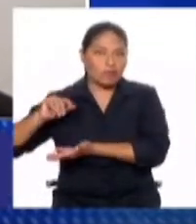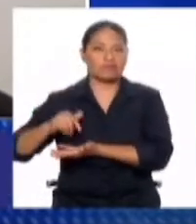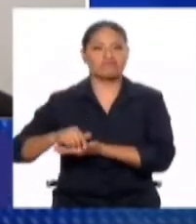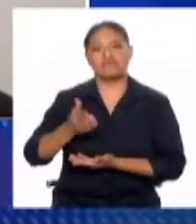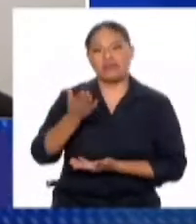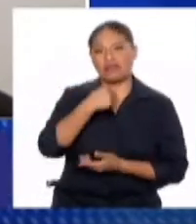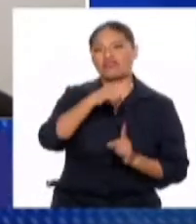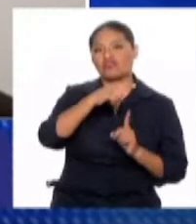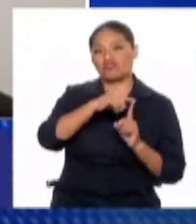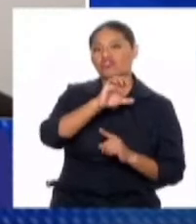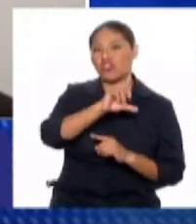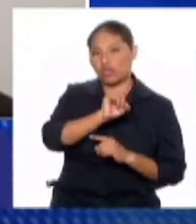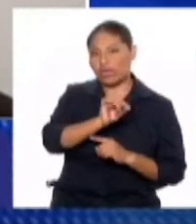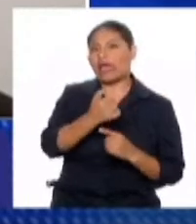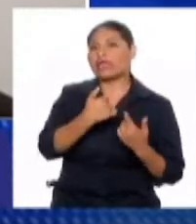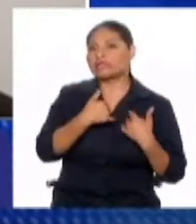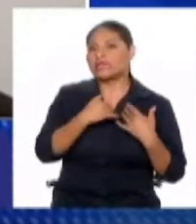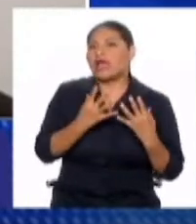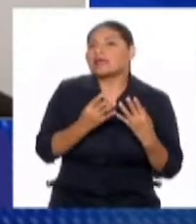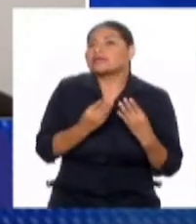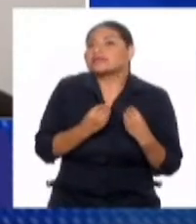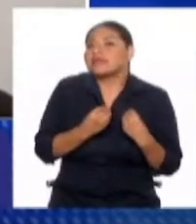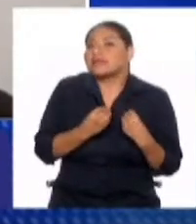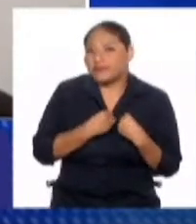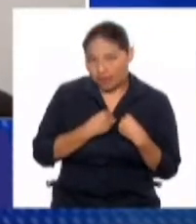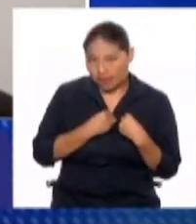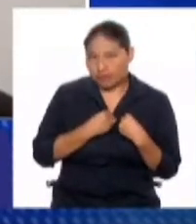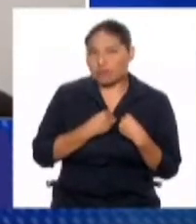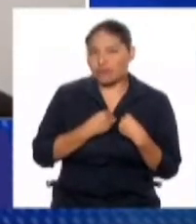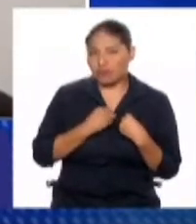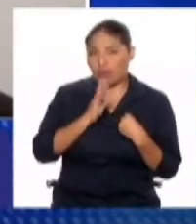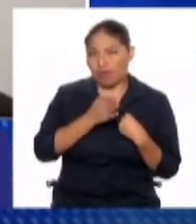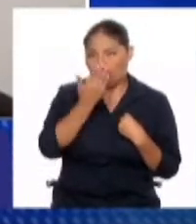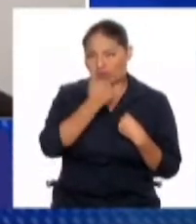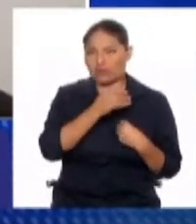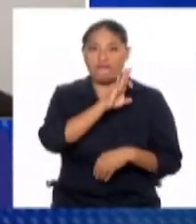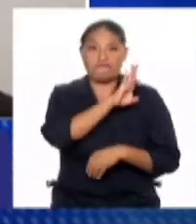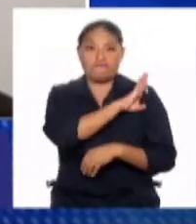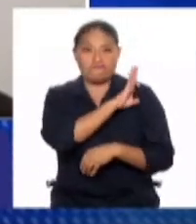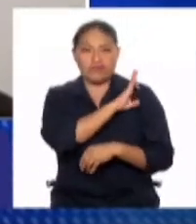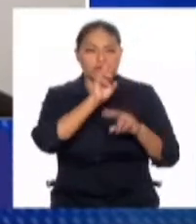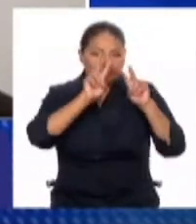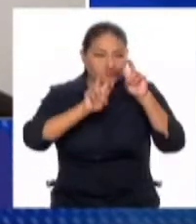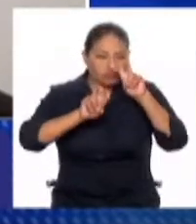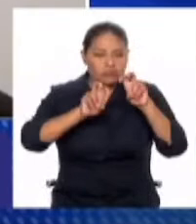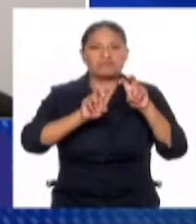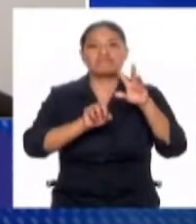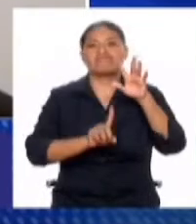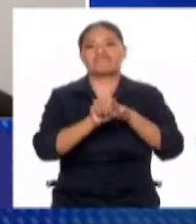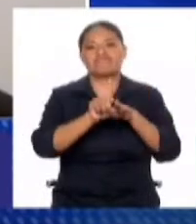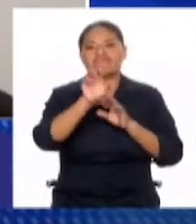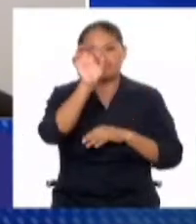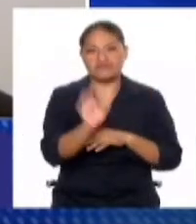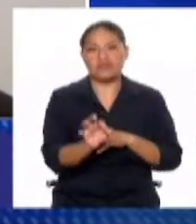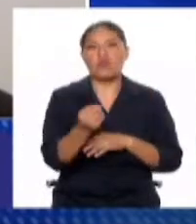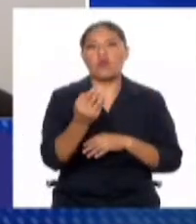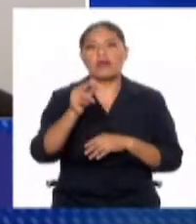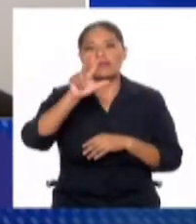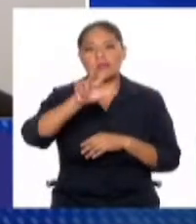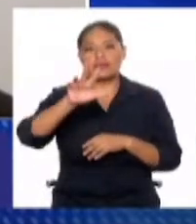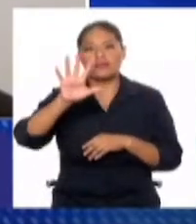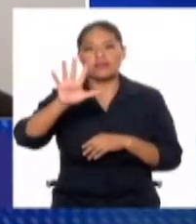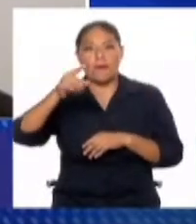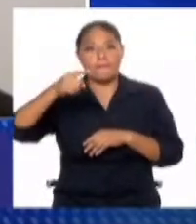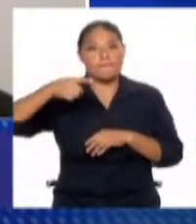expresidente Alejandro Toledo habría, de acuerdo a la posición de la fiscalía, recibido 35 millones